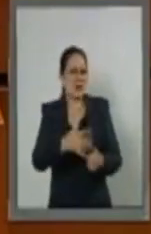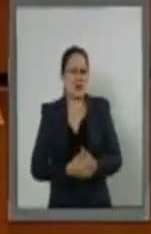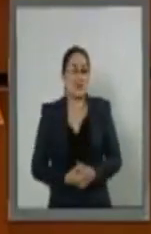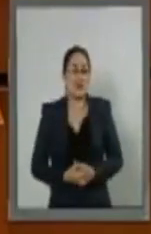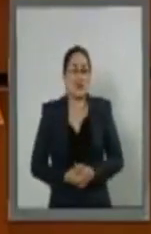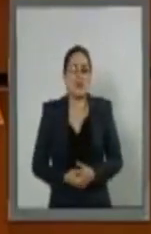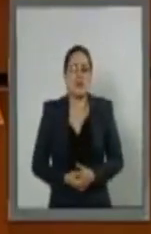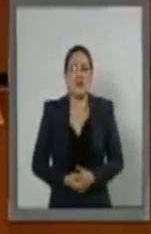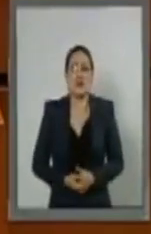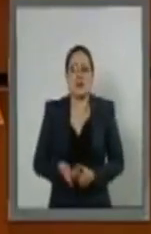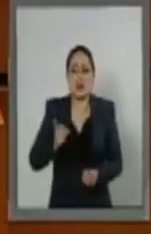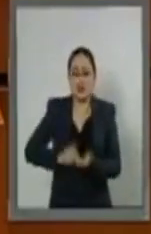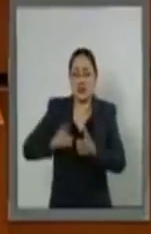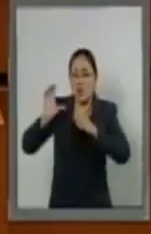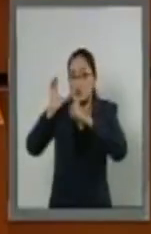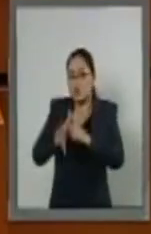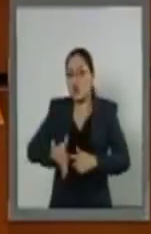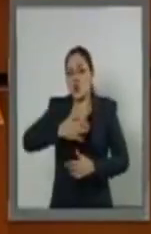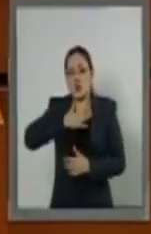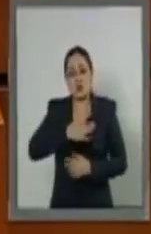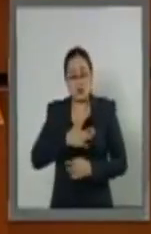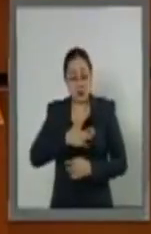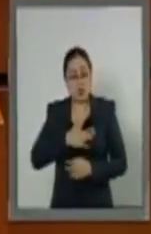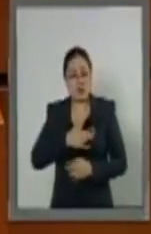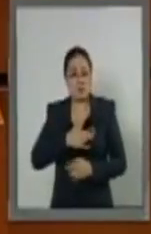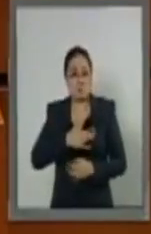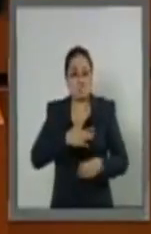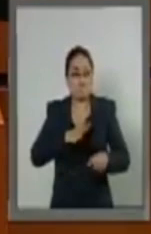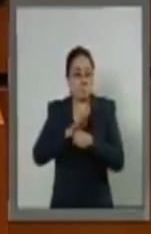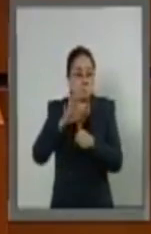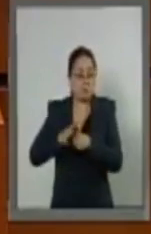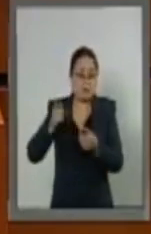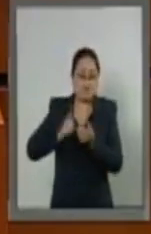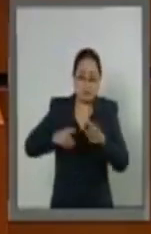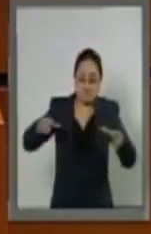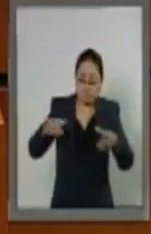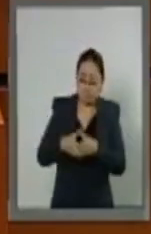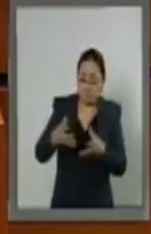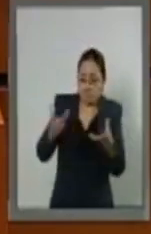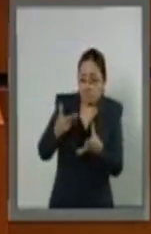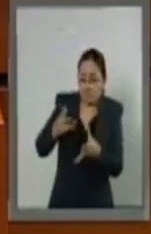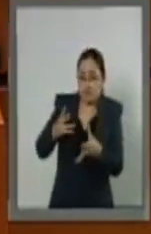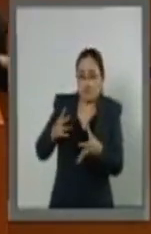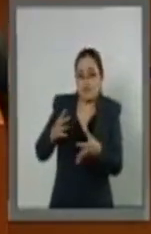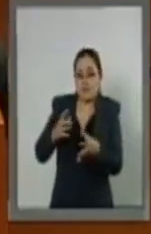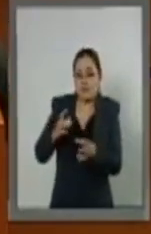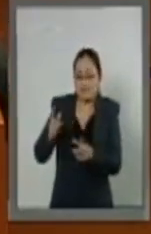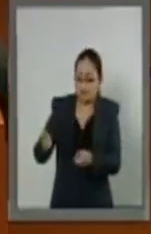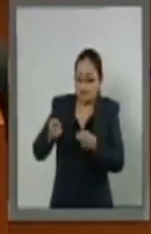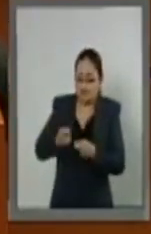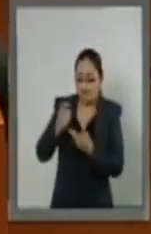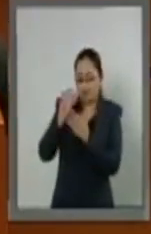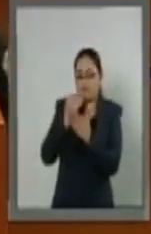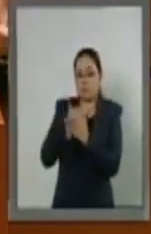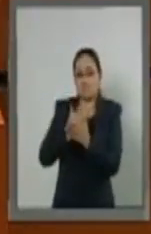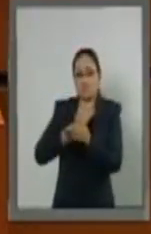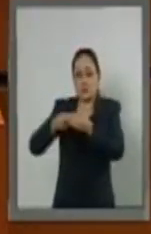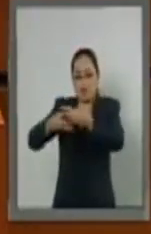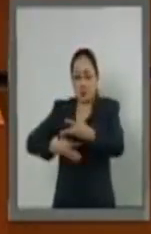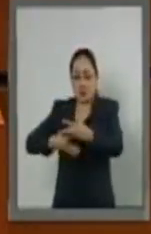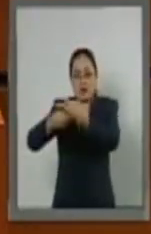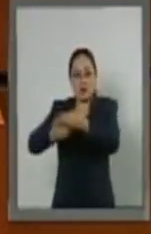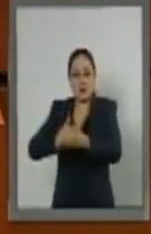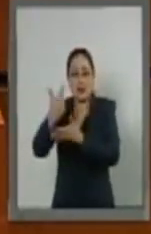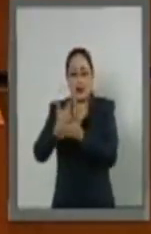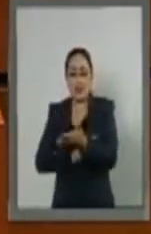Comisión de Justicia va a recibir los normamientos que le enviará